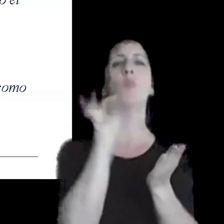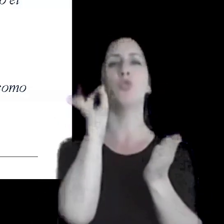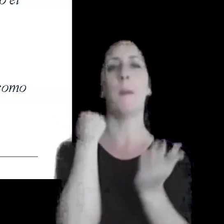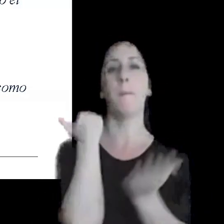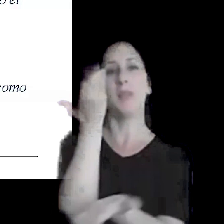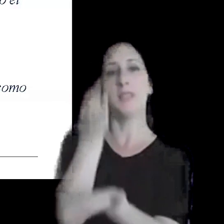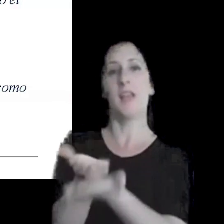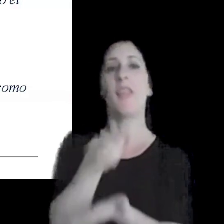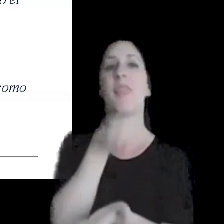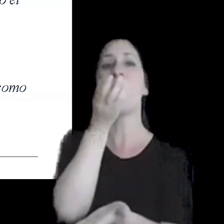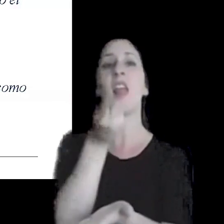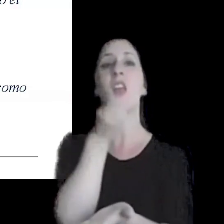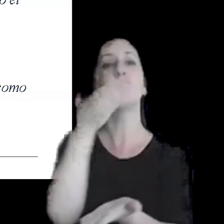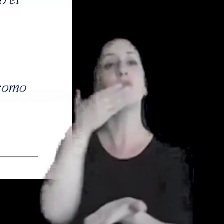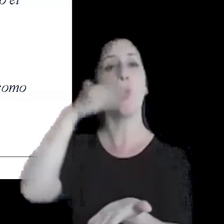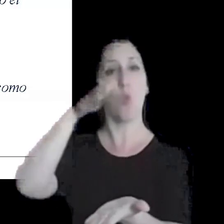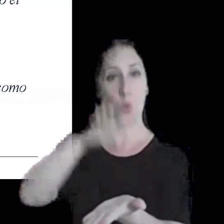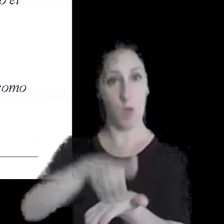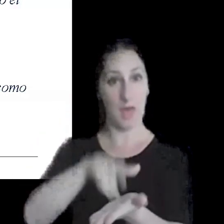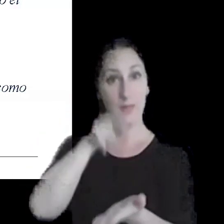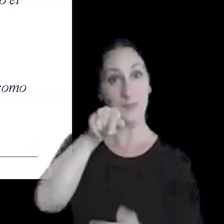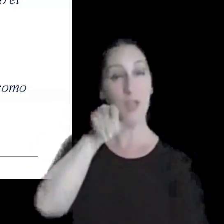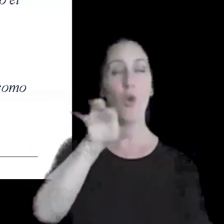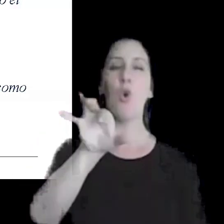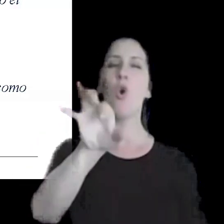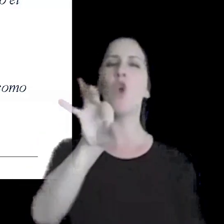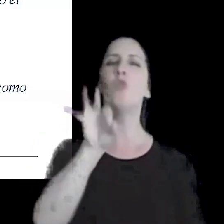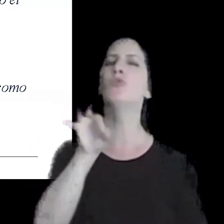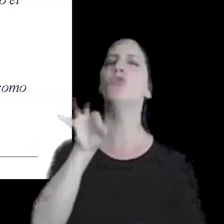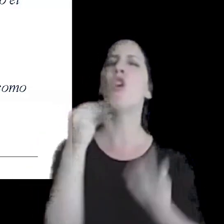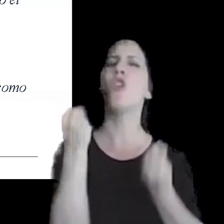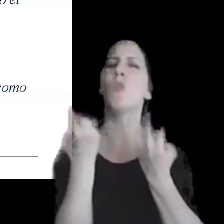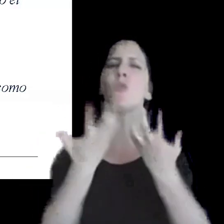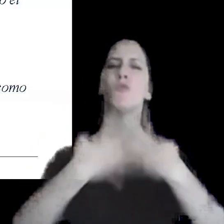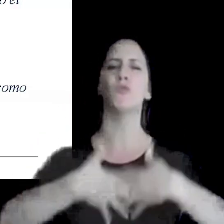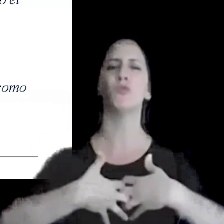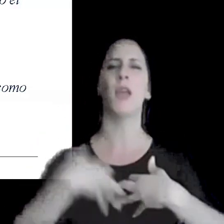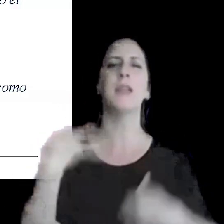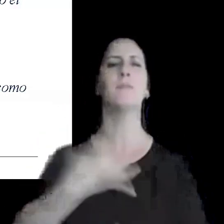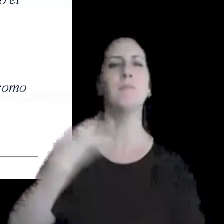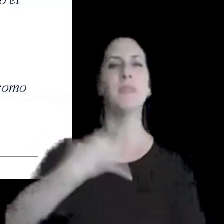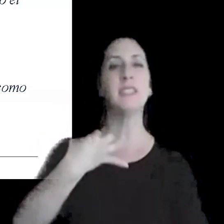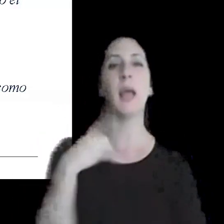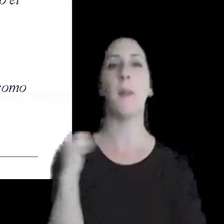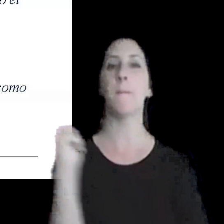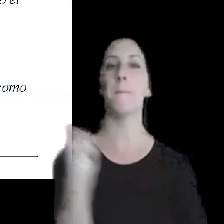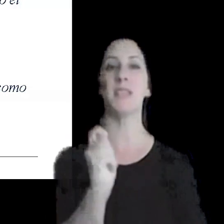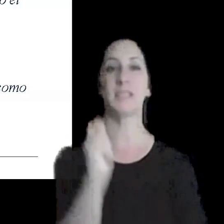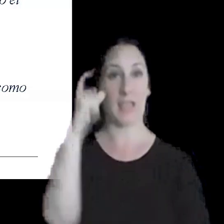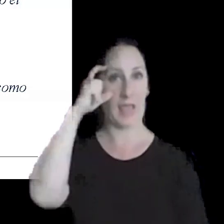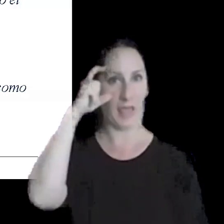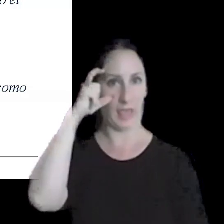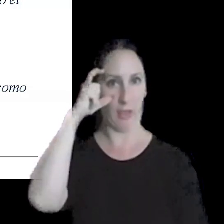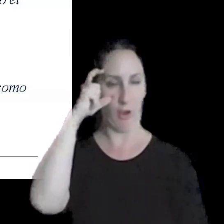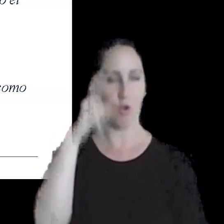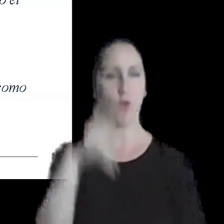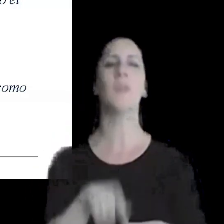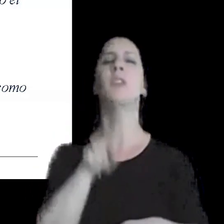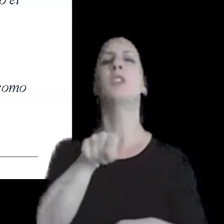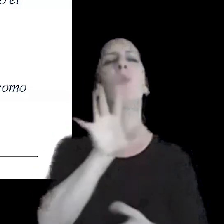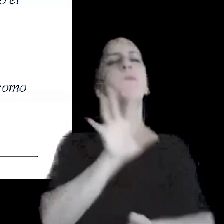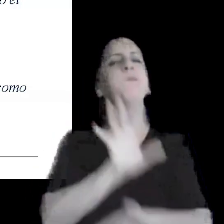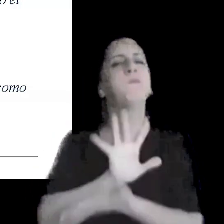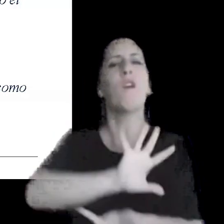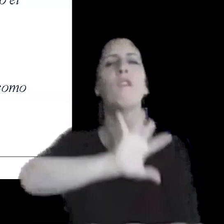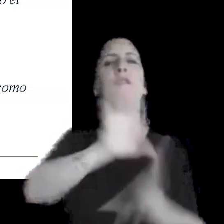declaraciones juradas. Esta opción se va a aplicar especialmente para el mes de enero, es una forma de colaborar con